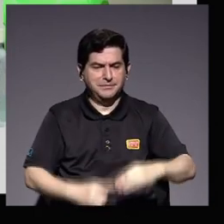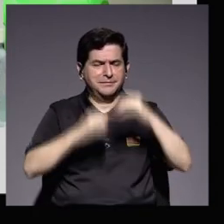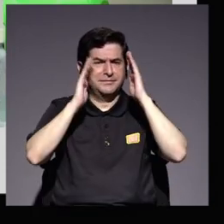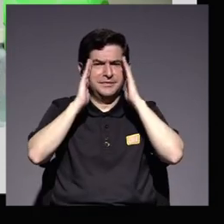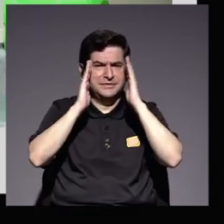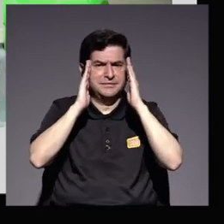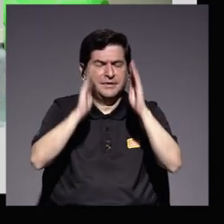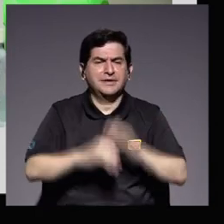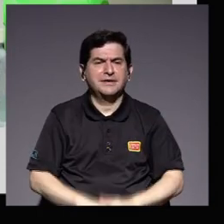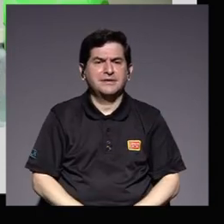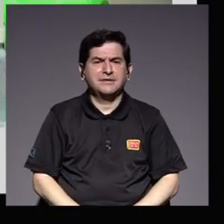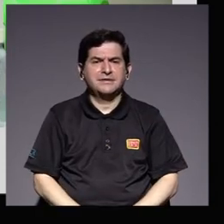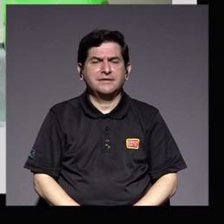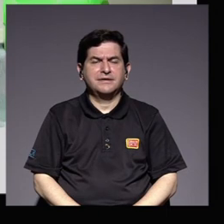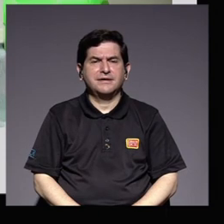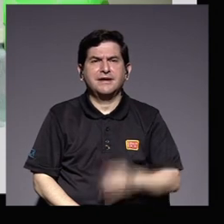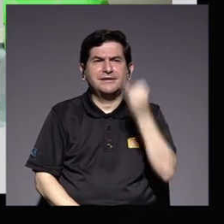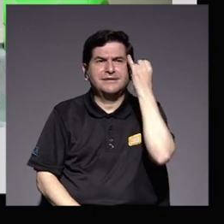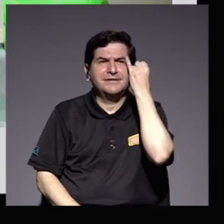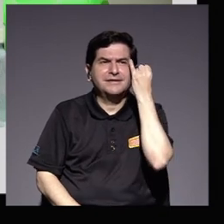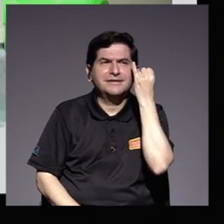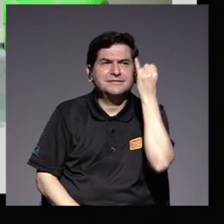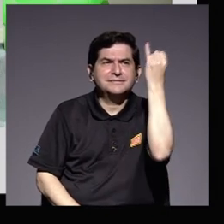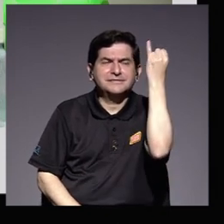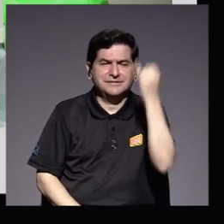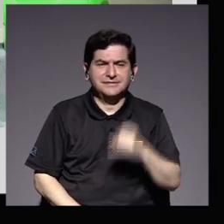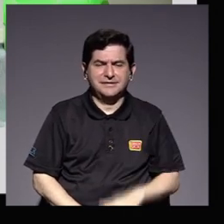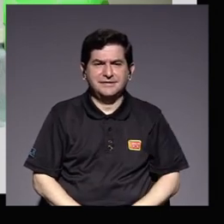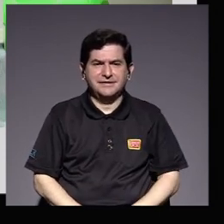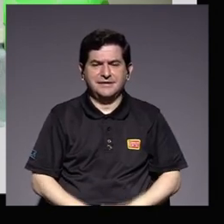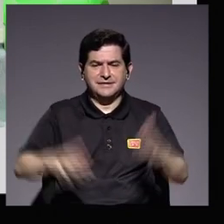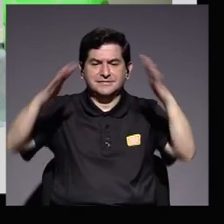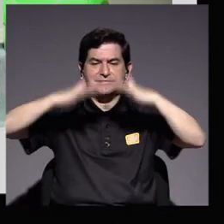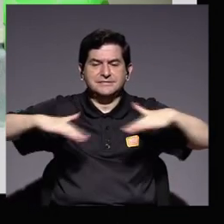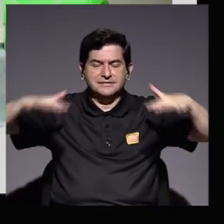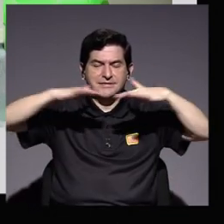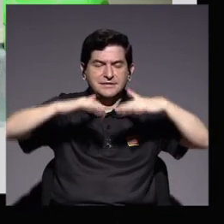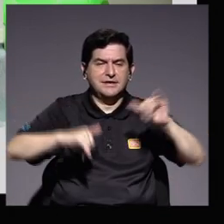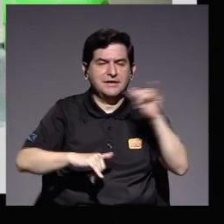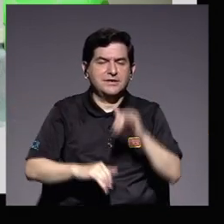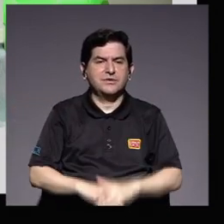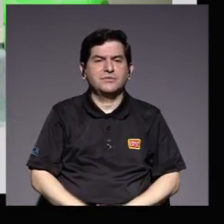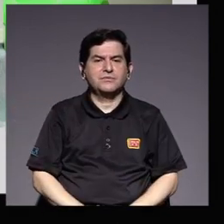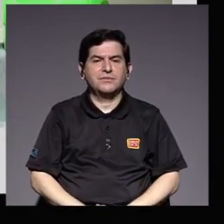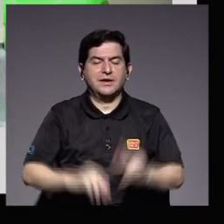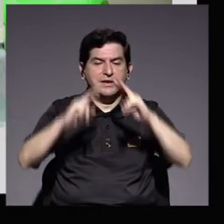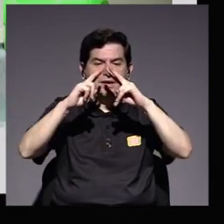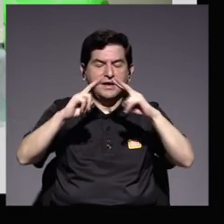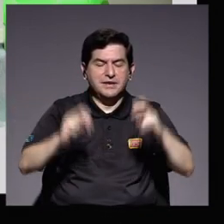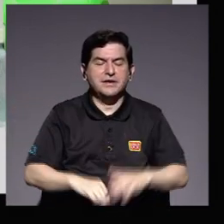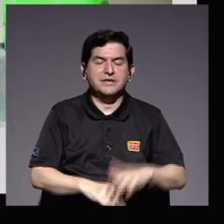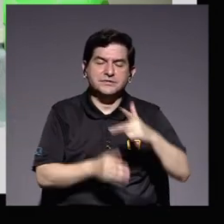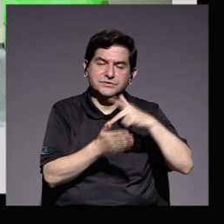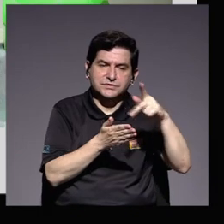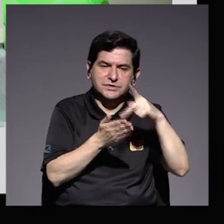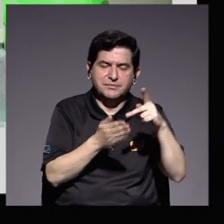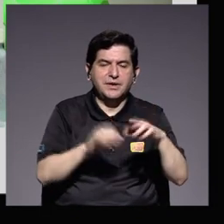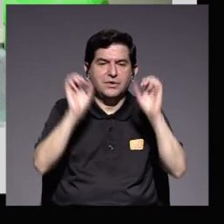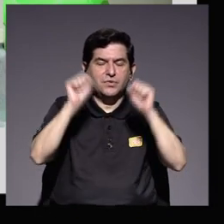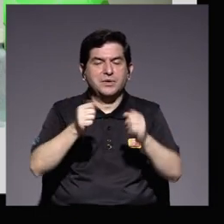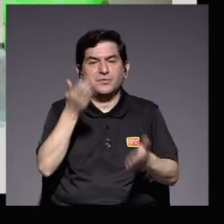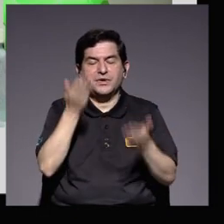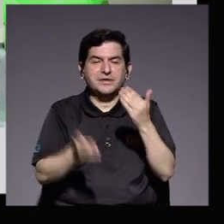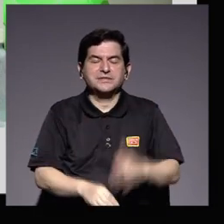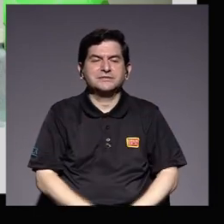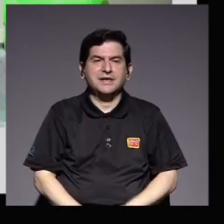las condiciones las consideraciones para el ambiente además de las consideraciones pecuniarias que puedan hacer privilegiar